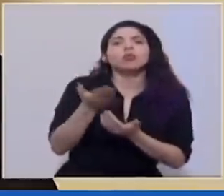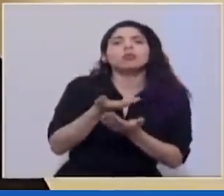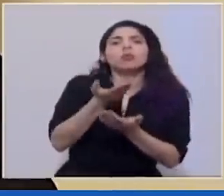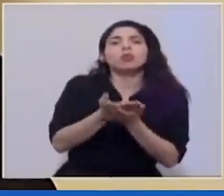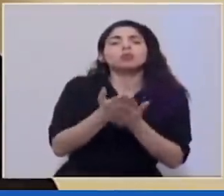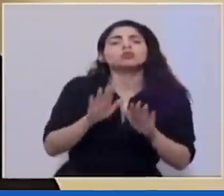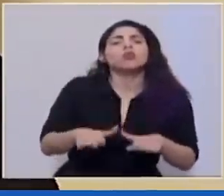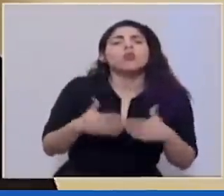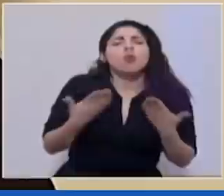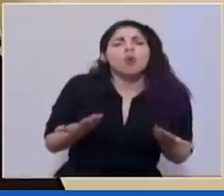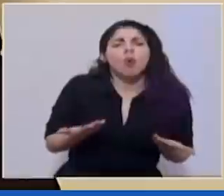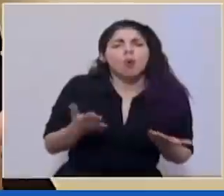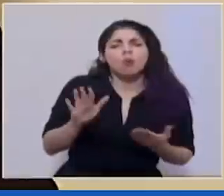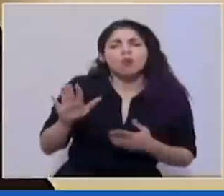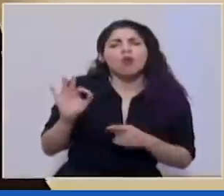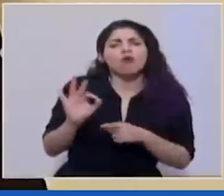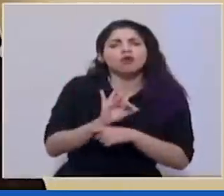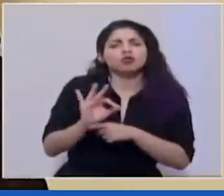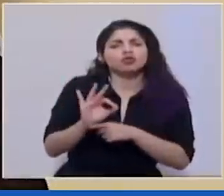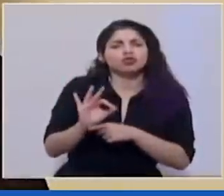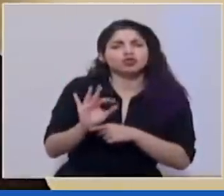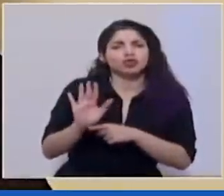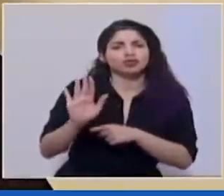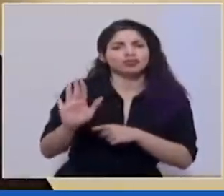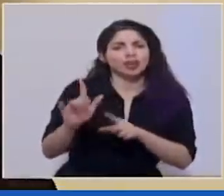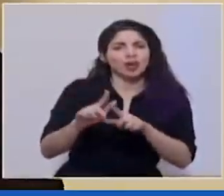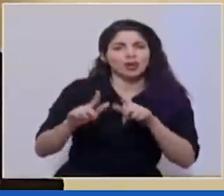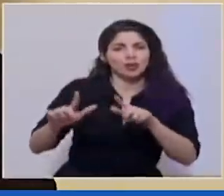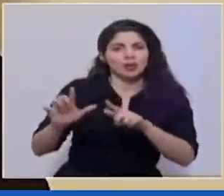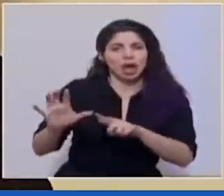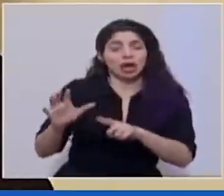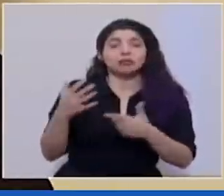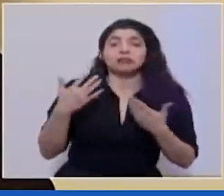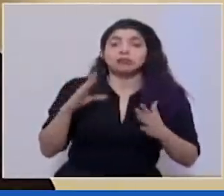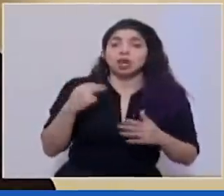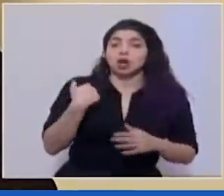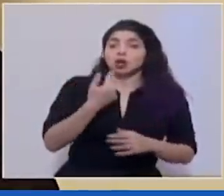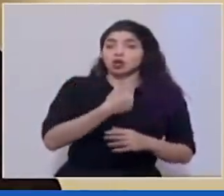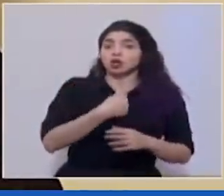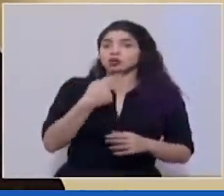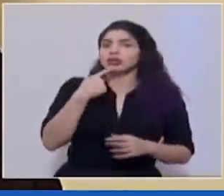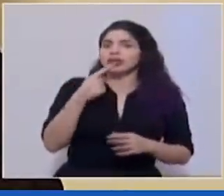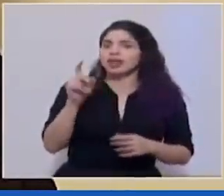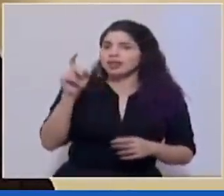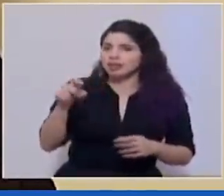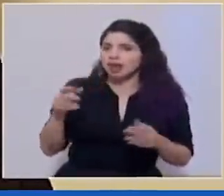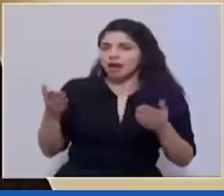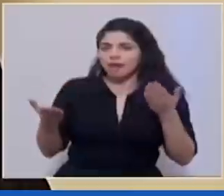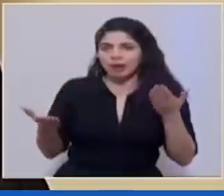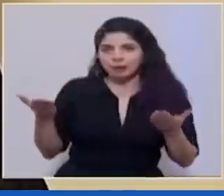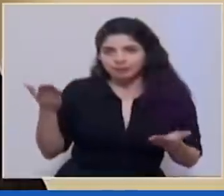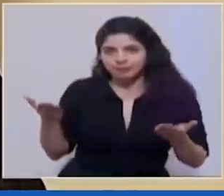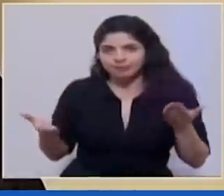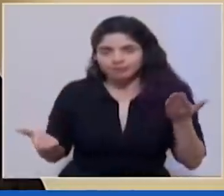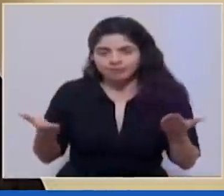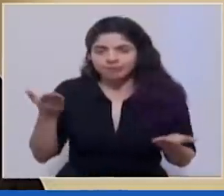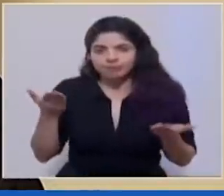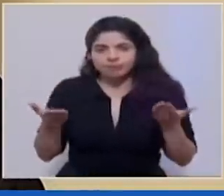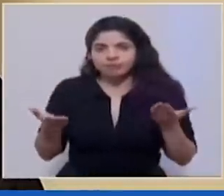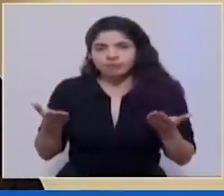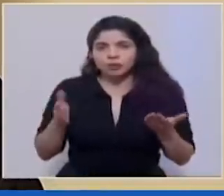de cómo podrían operar desde sus territorios les hemos planteado pues que hay que tener un balance ¿verdad? entre